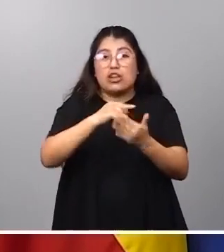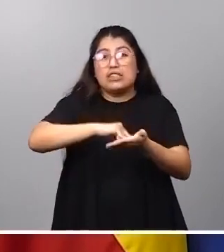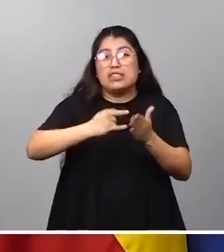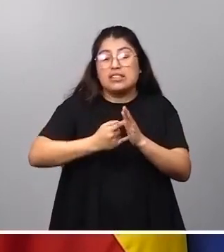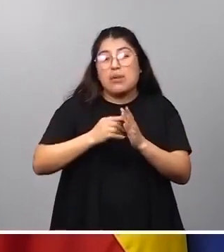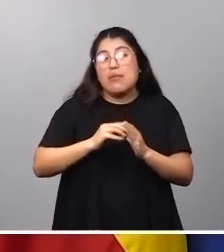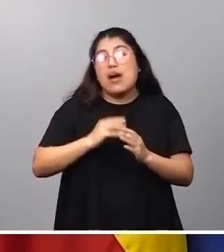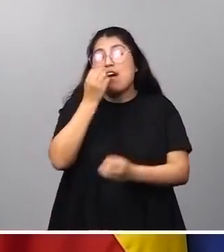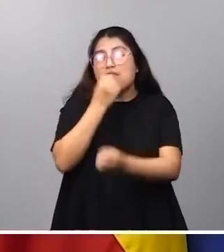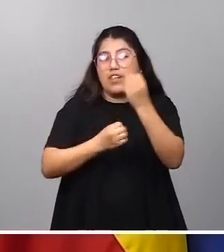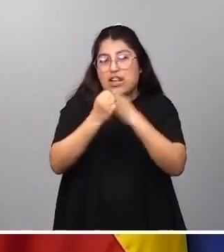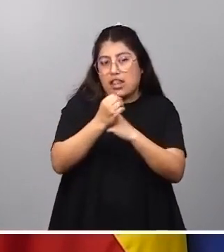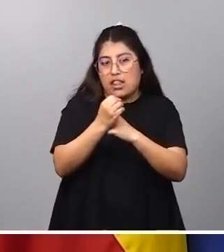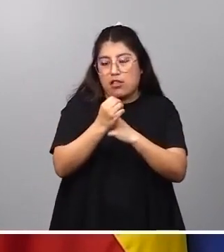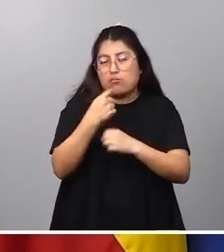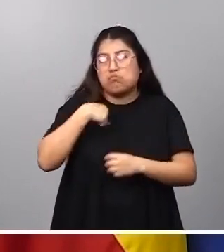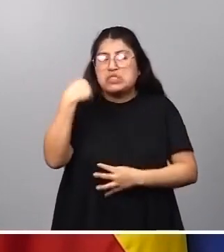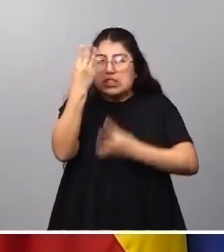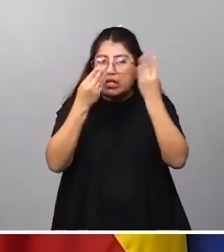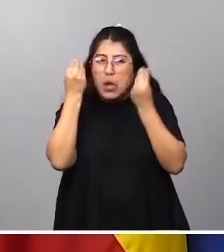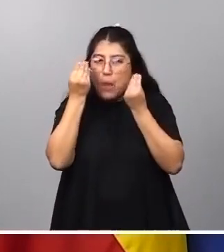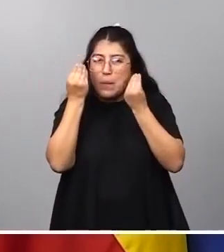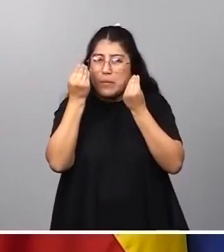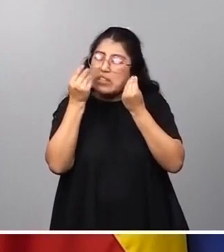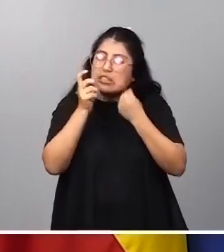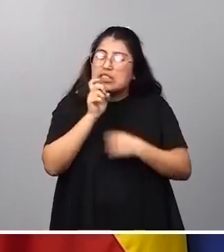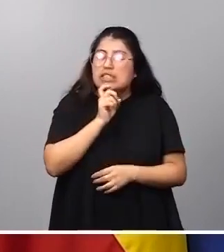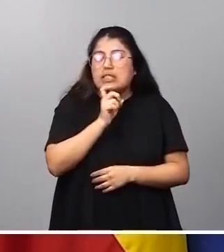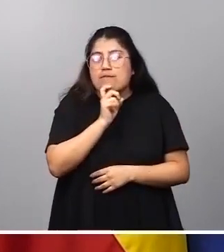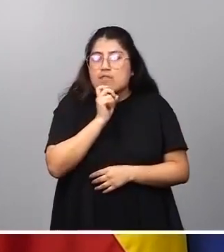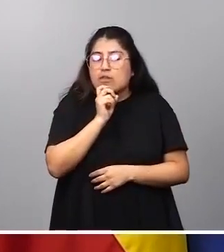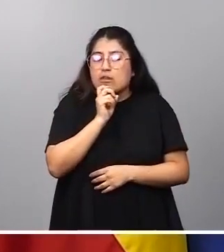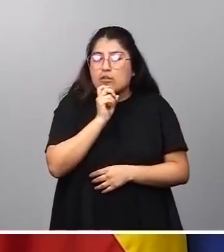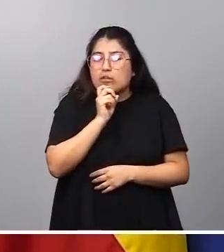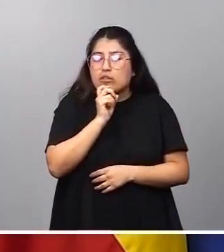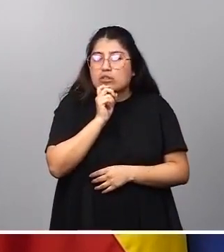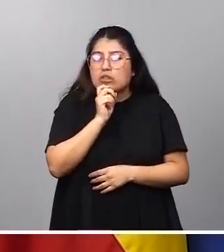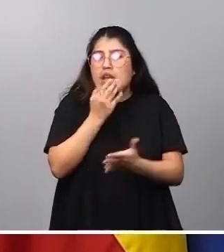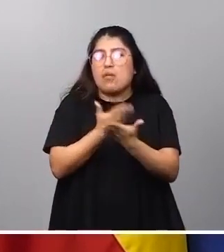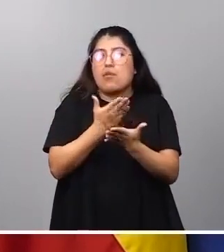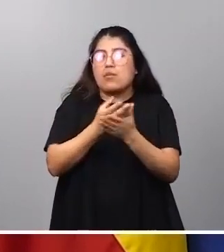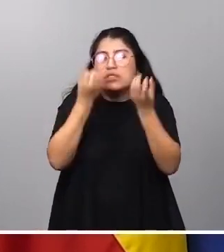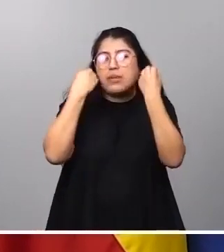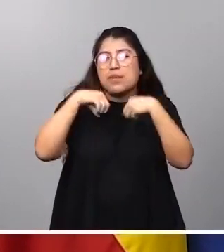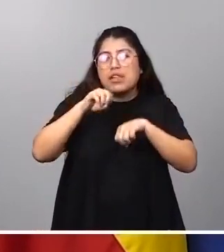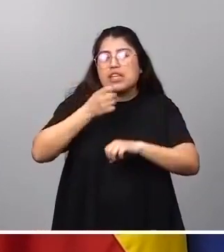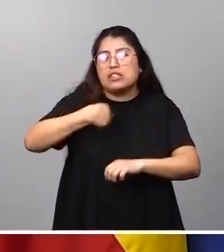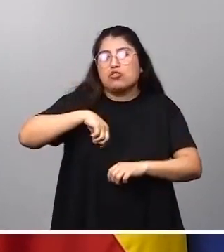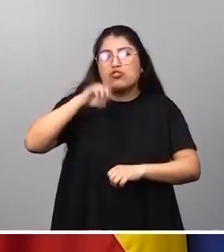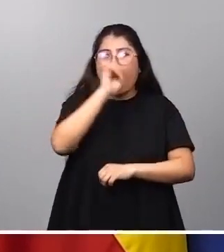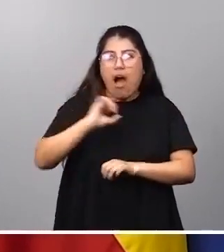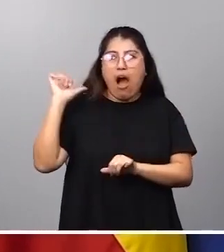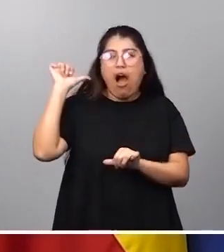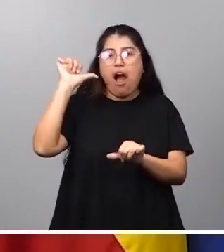de financiación, que tiene yo creo que complicaciones, por supuesto prácticas elevadas y por eso llevamos muchos años